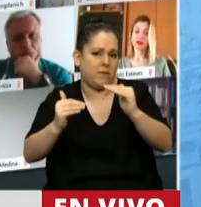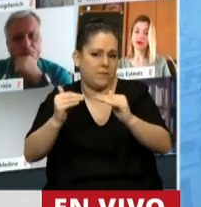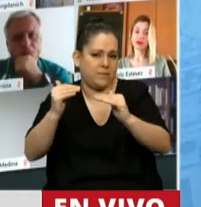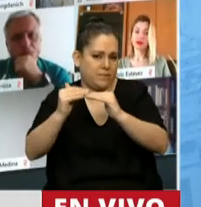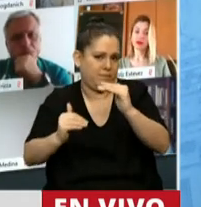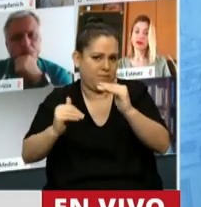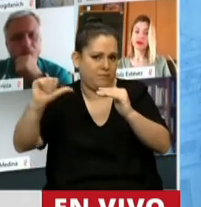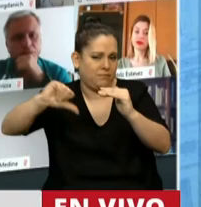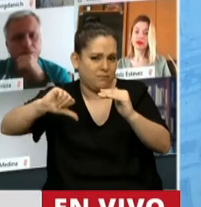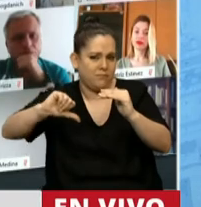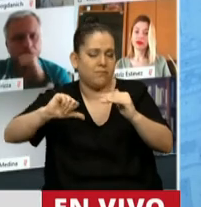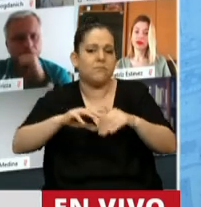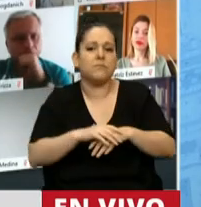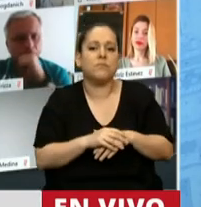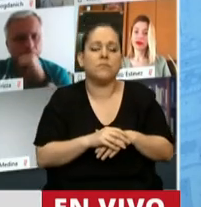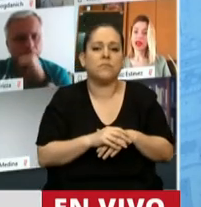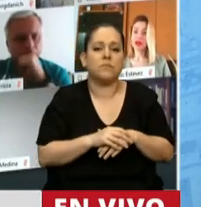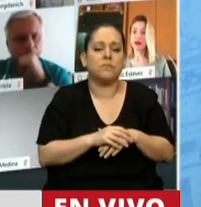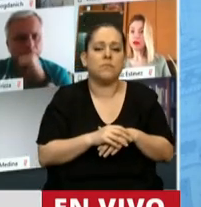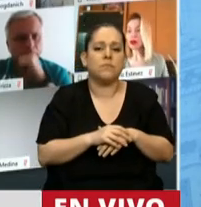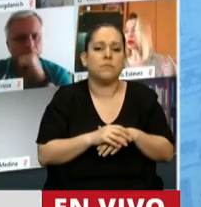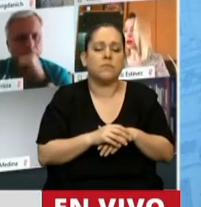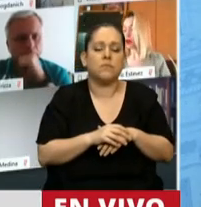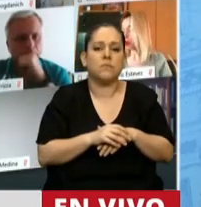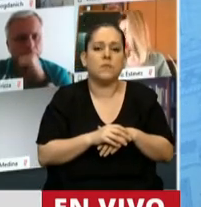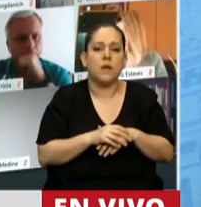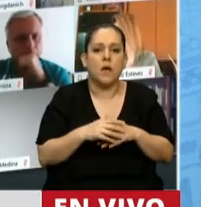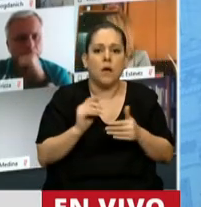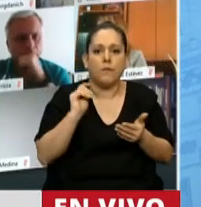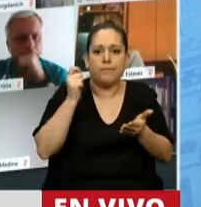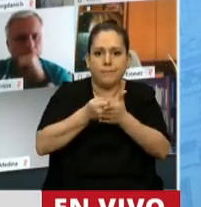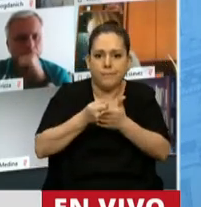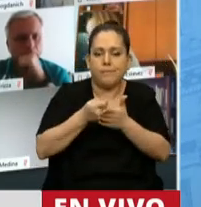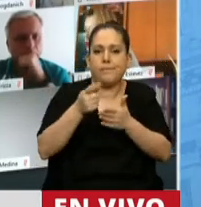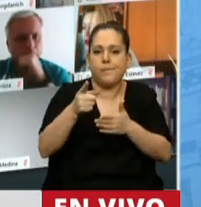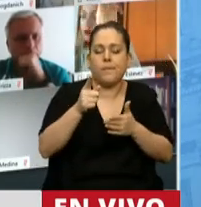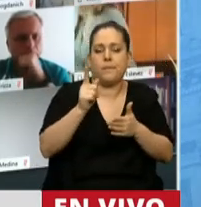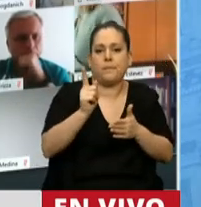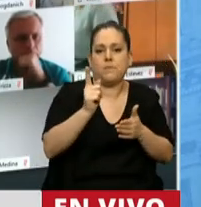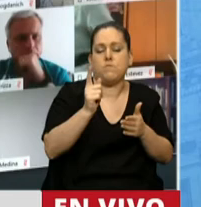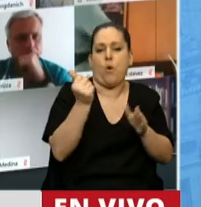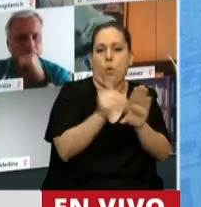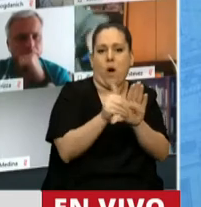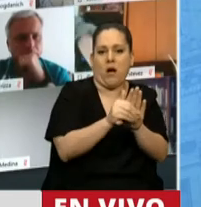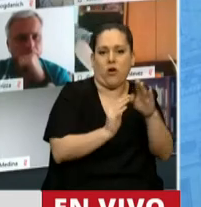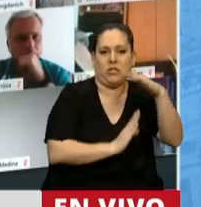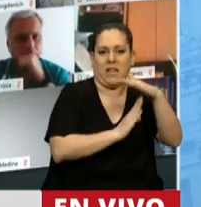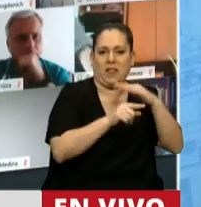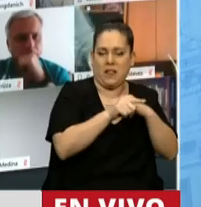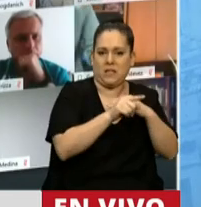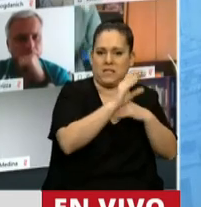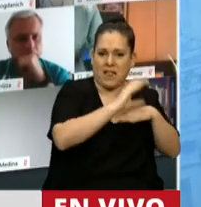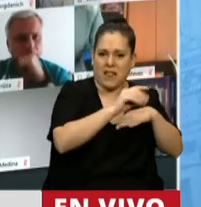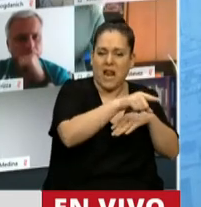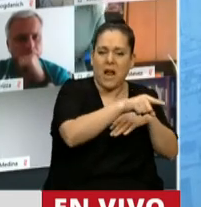manera, aunque no hay almuerzos gratis en economía, financiados con emisión monetaria del Banco Central, llevando, como dijo bien